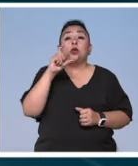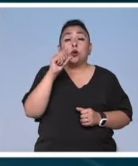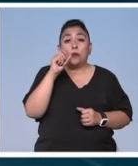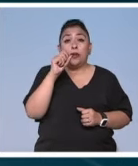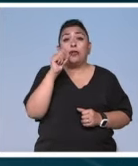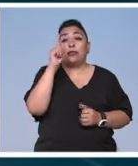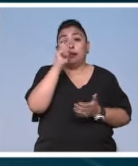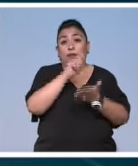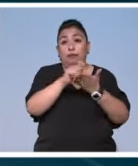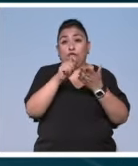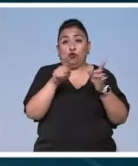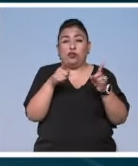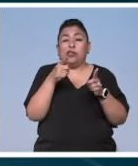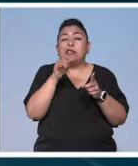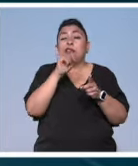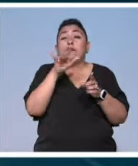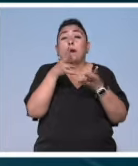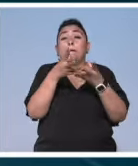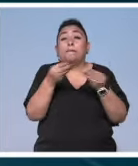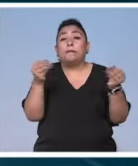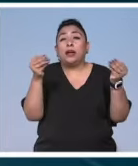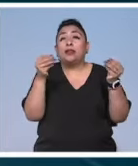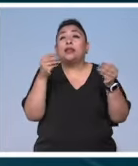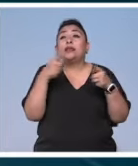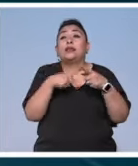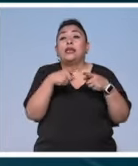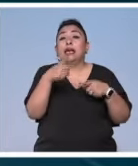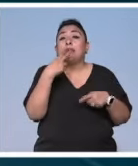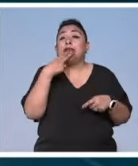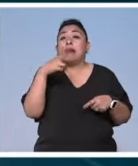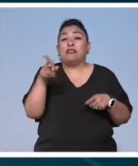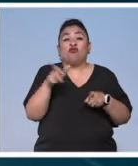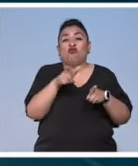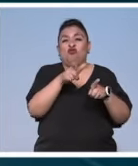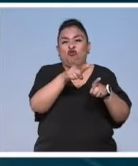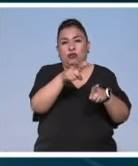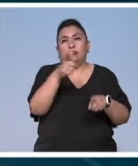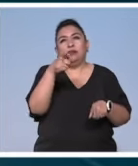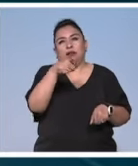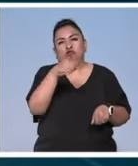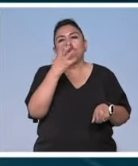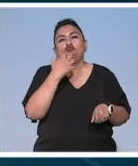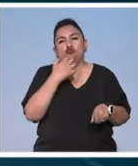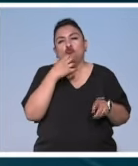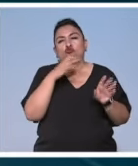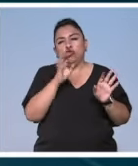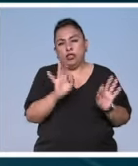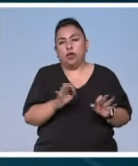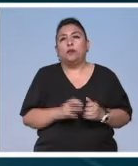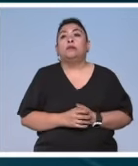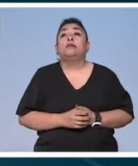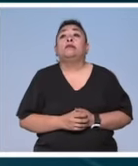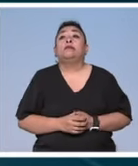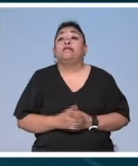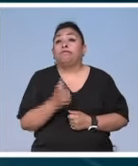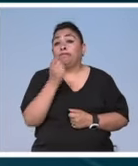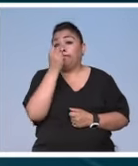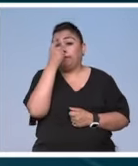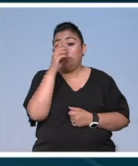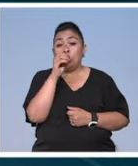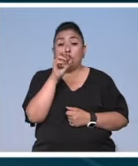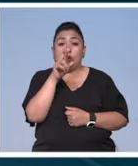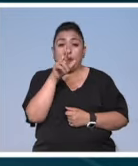y su obra estuvo a punto de perderse para siempre a manos del régimen nazi fue perseguido por su origen judío componía